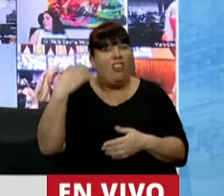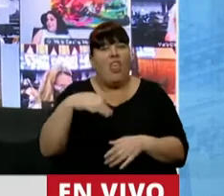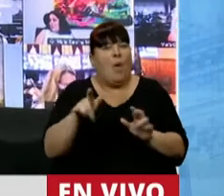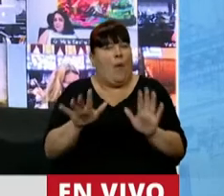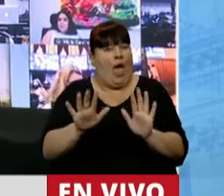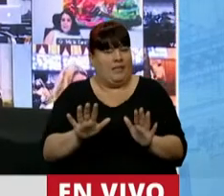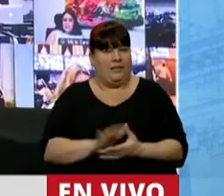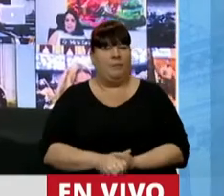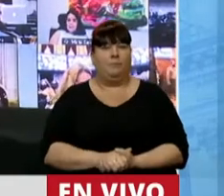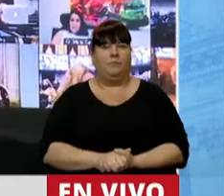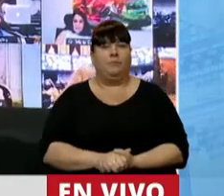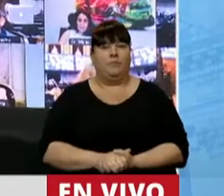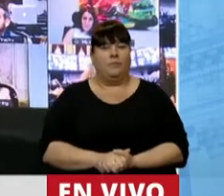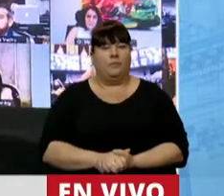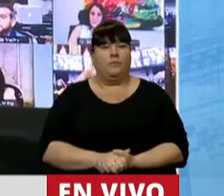corresponde.